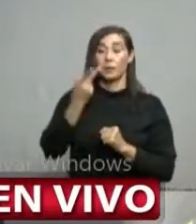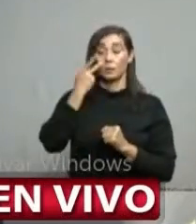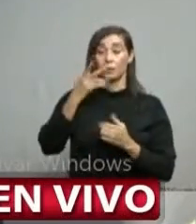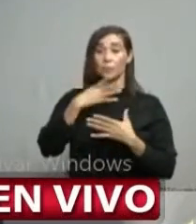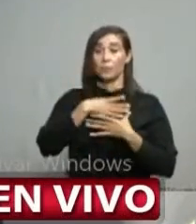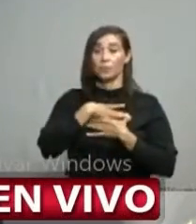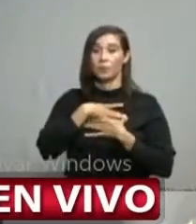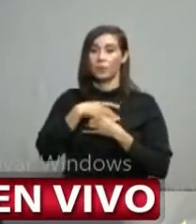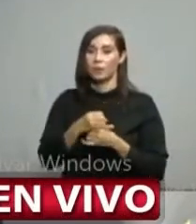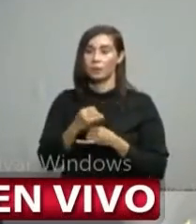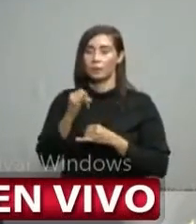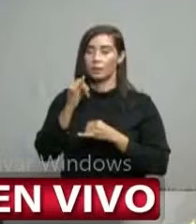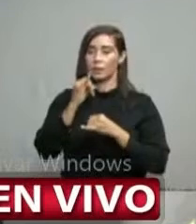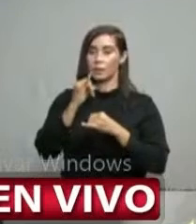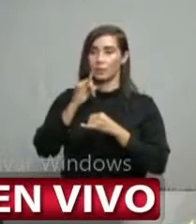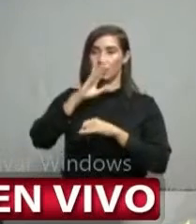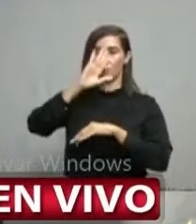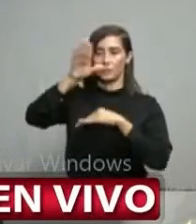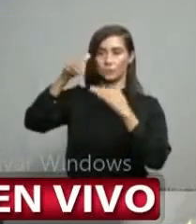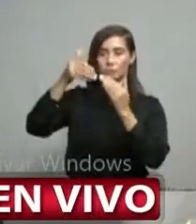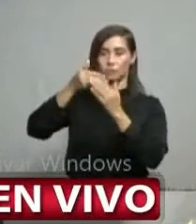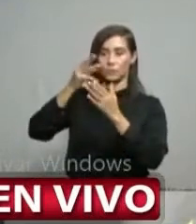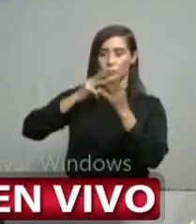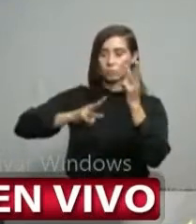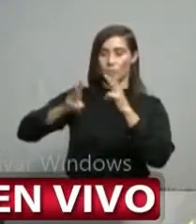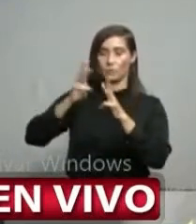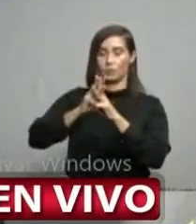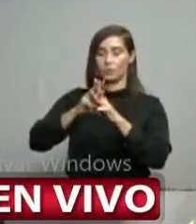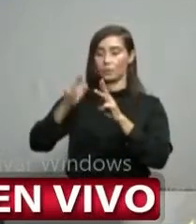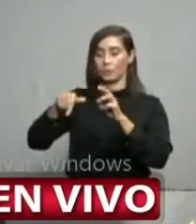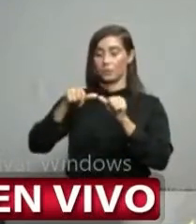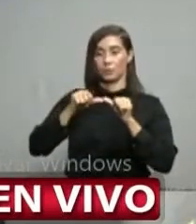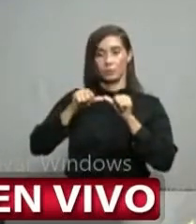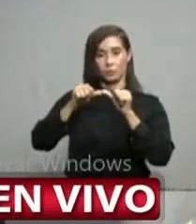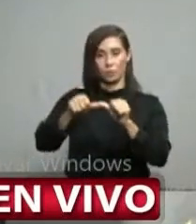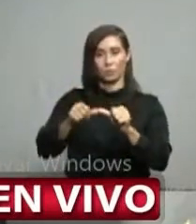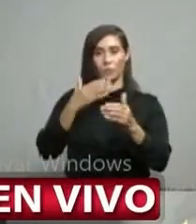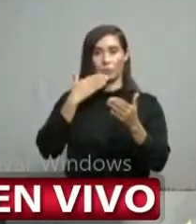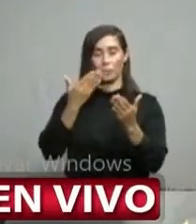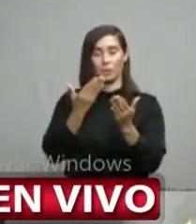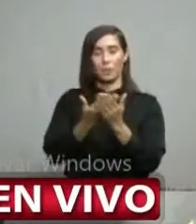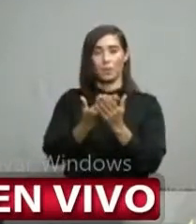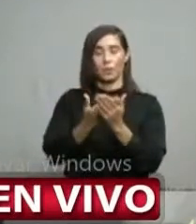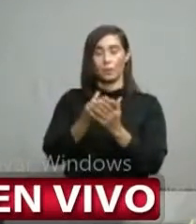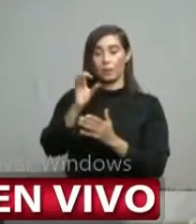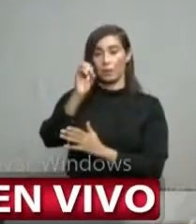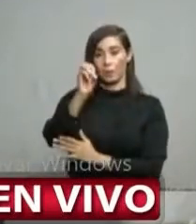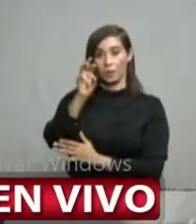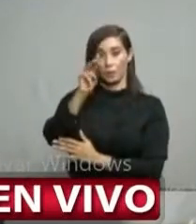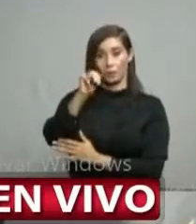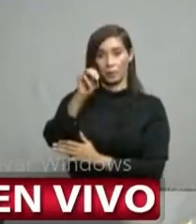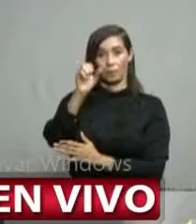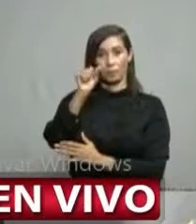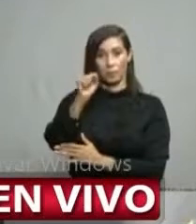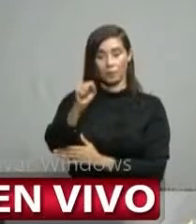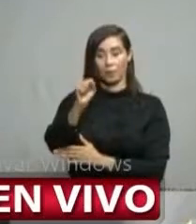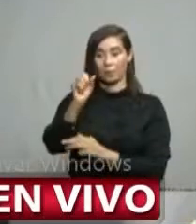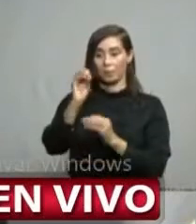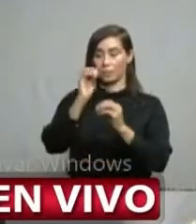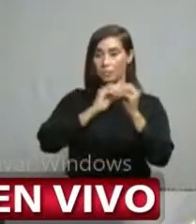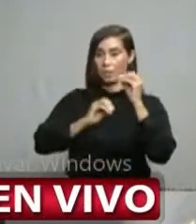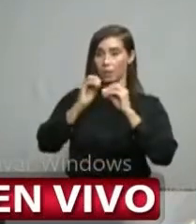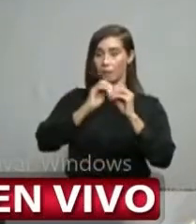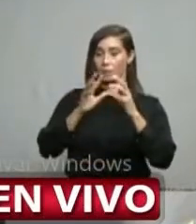nacional también de que esto se mantenga permanentemente de ese modo la OMS es una organización de Naciones